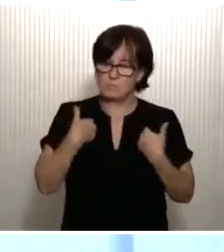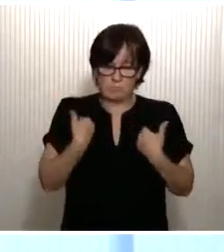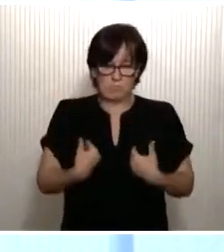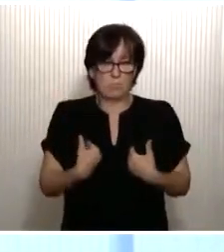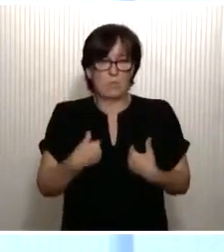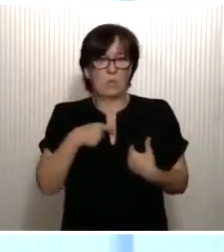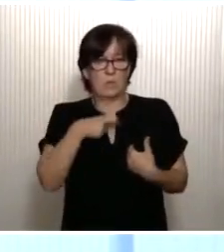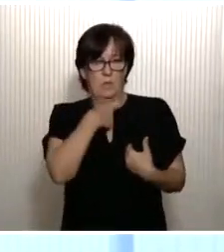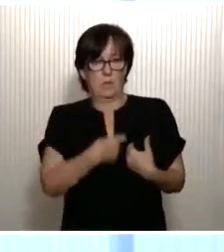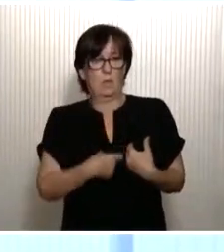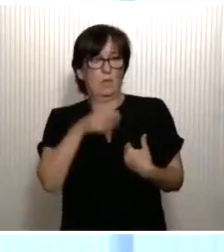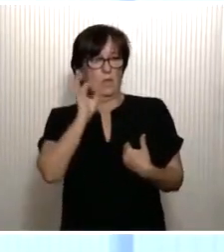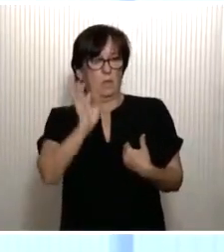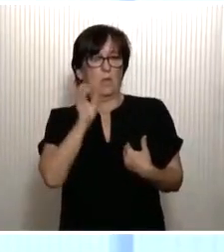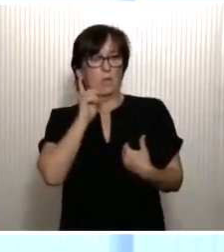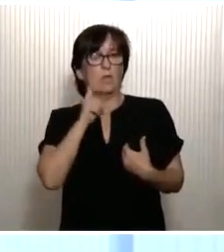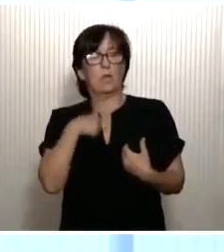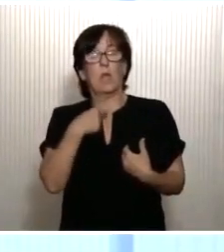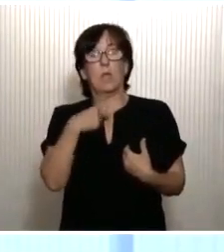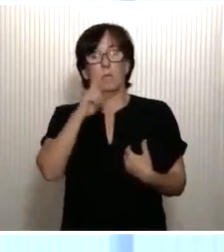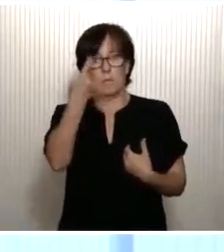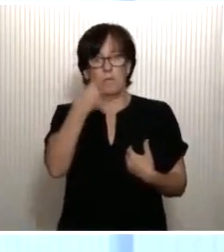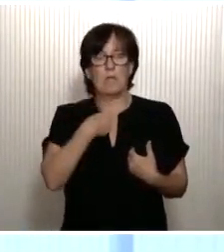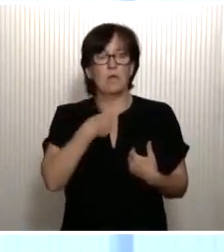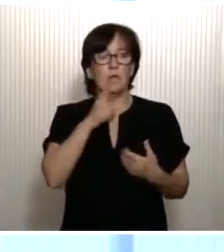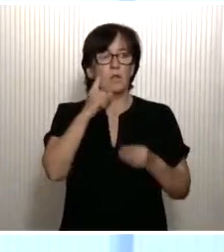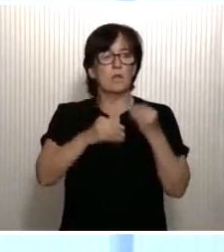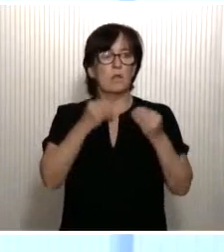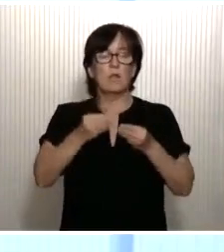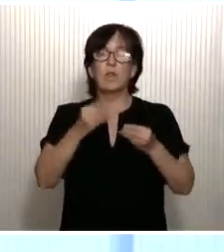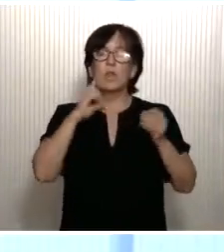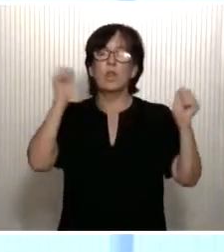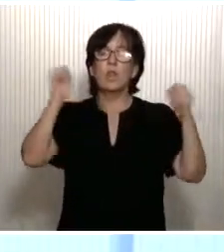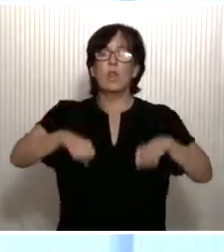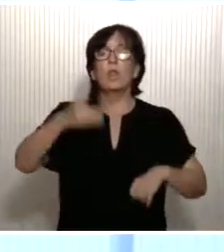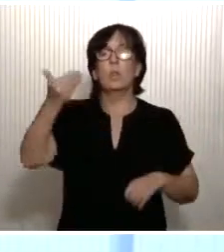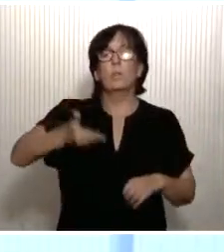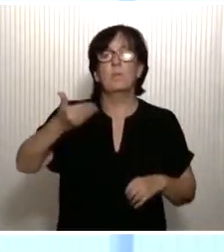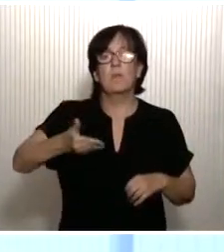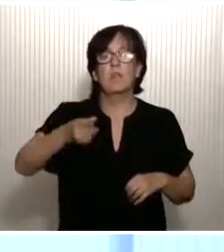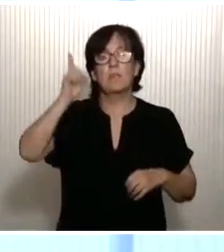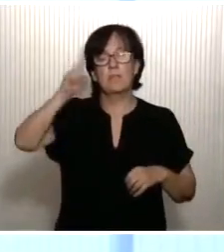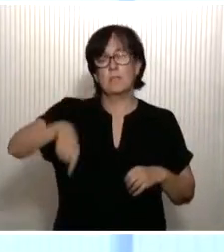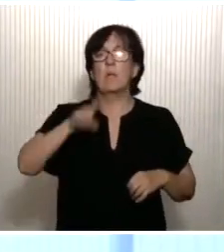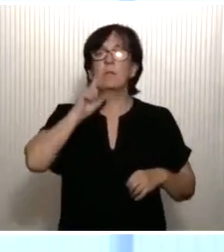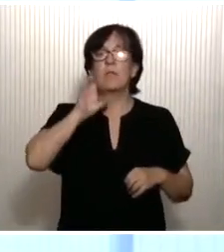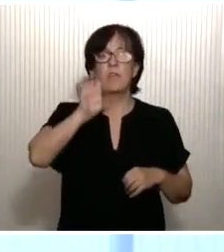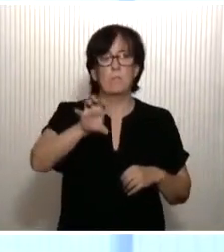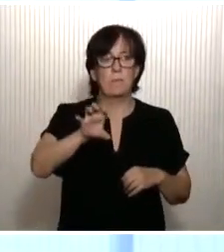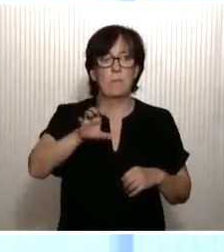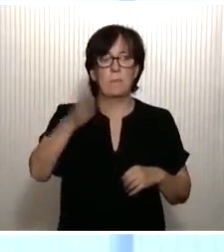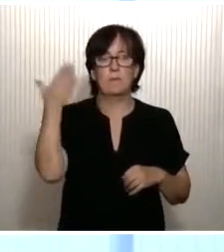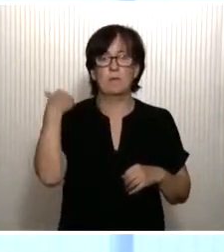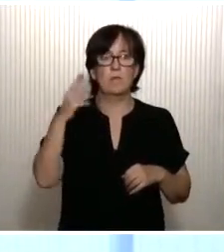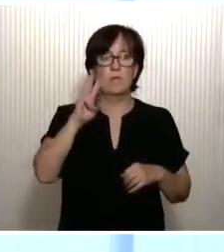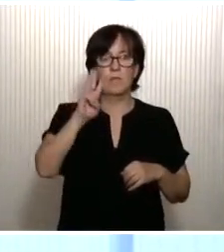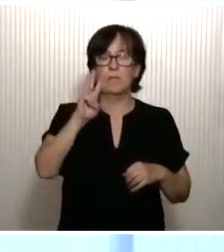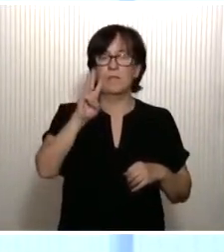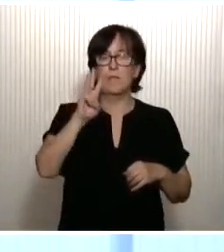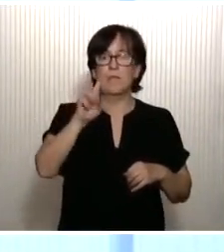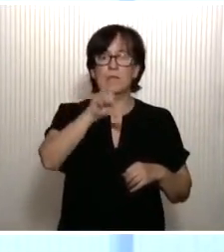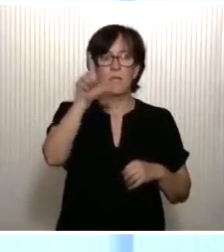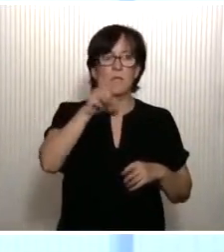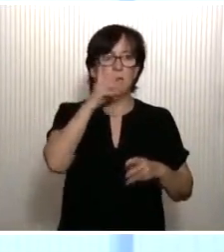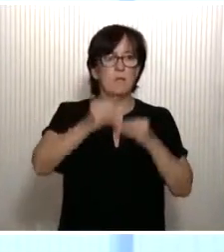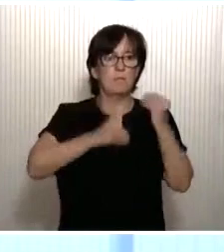tuve que ser yo, además de suscribirlo en primera persona, un acuerdo muy importante para el Gobierno, creo que también para el país, el pasado 3 de julio, que es un acuerdo